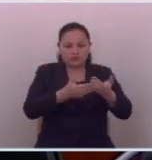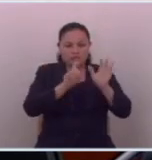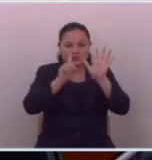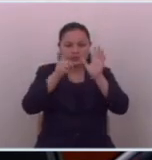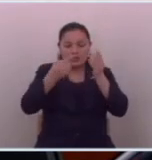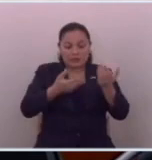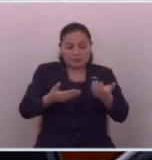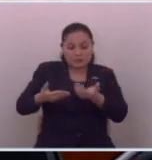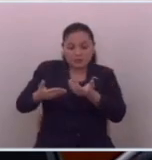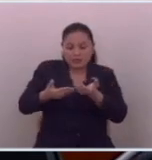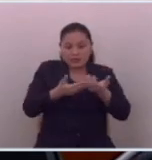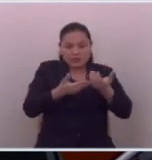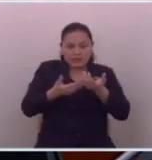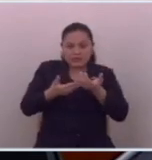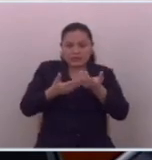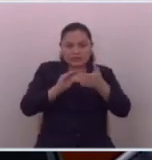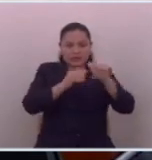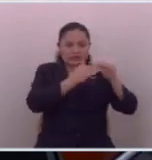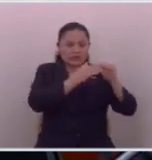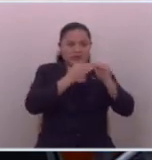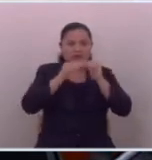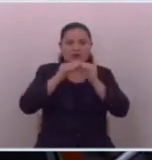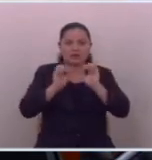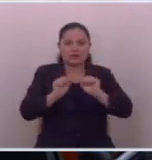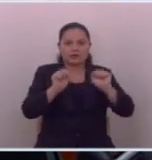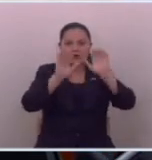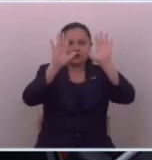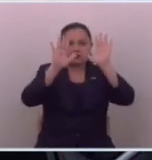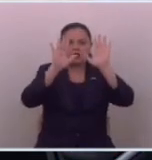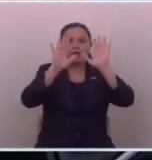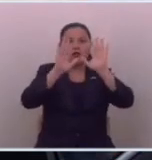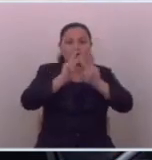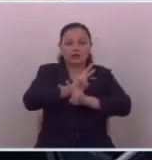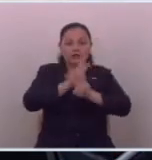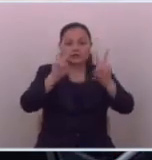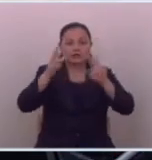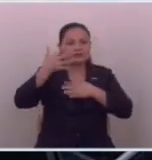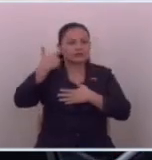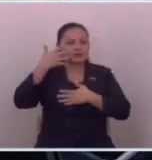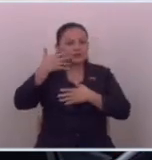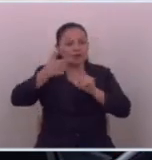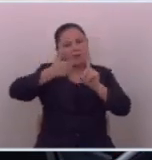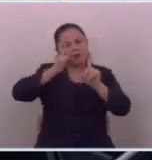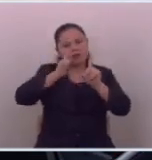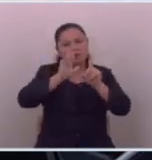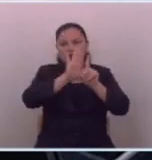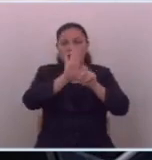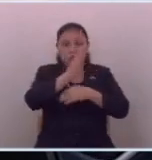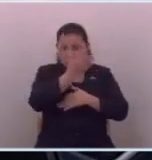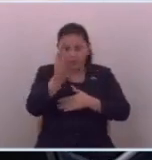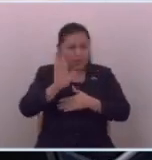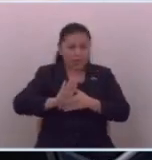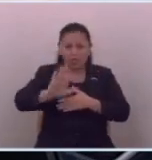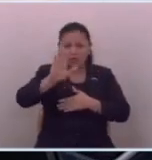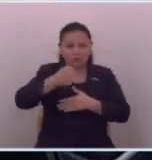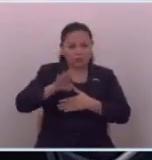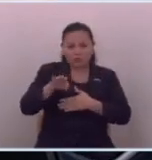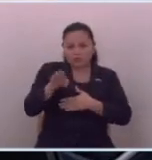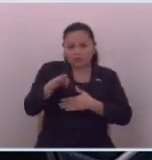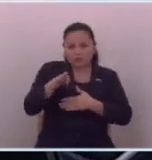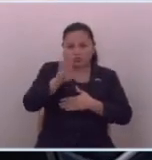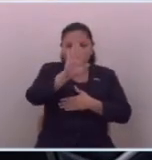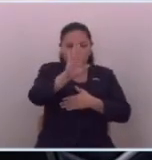6 meses en la colonia milagro de la paz san miguel y ustedes nunca usaron esos